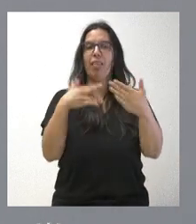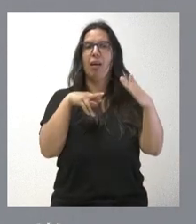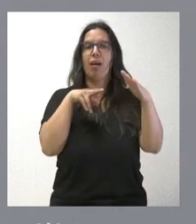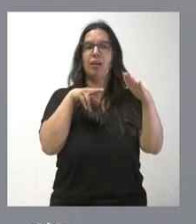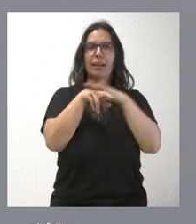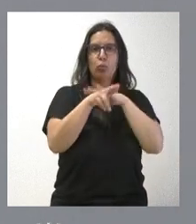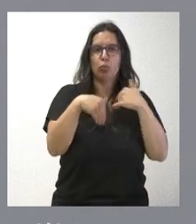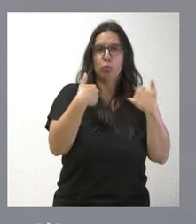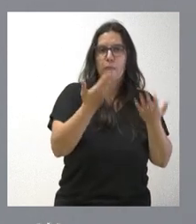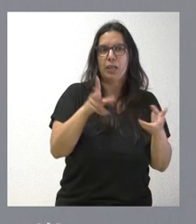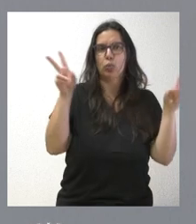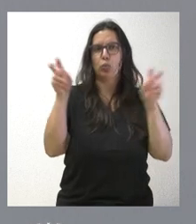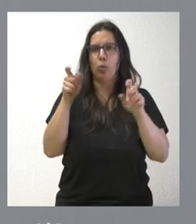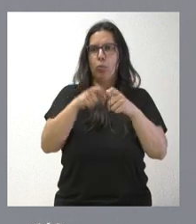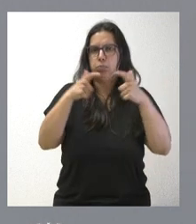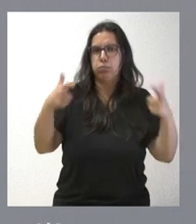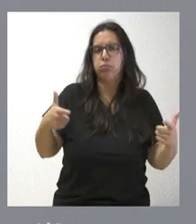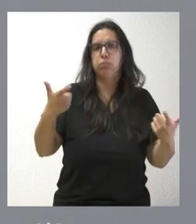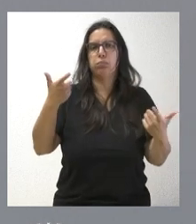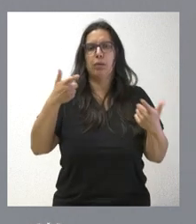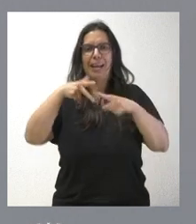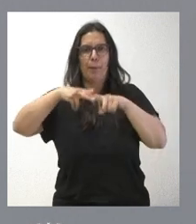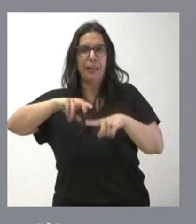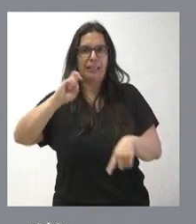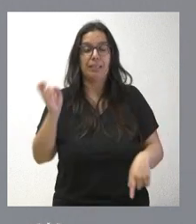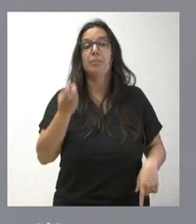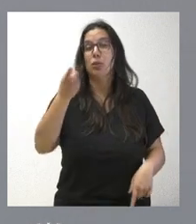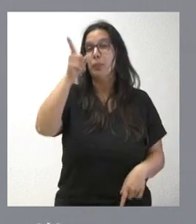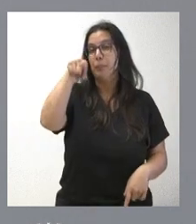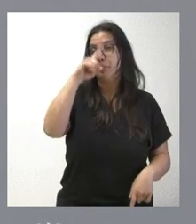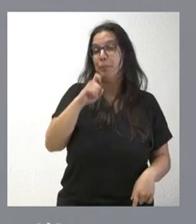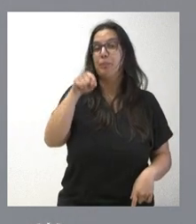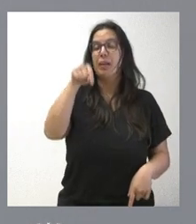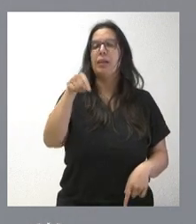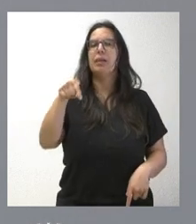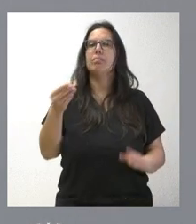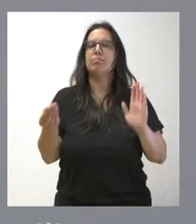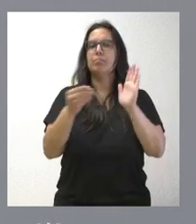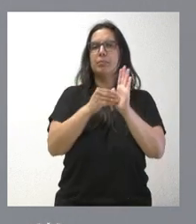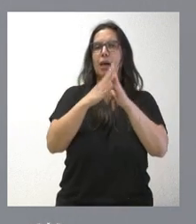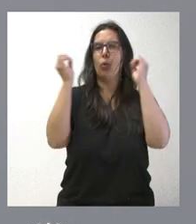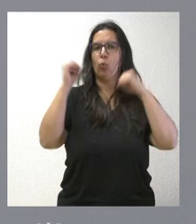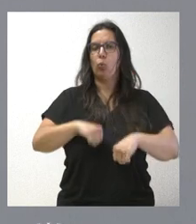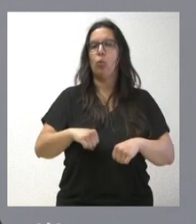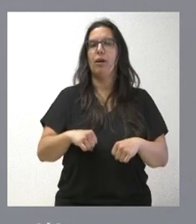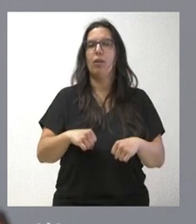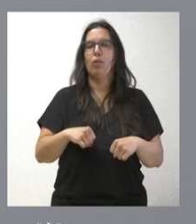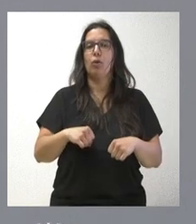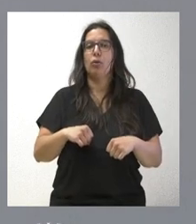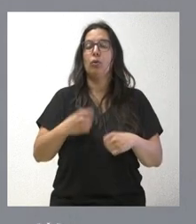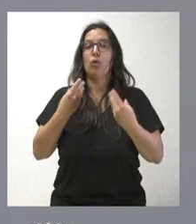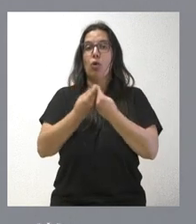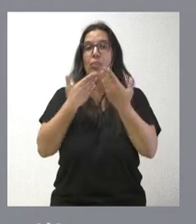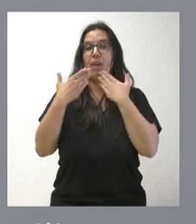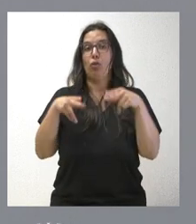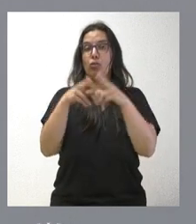nuevos personal, más instrumentos. Pero también recordarán ustedes que aquí se incorporaba el acuerdo en el marco del diálogo social que